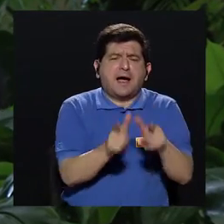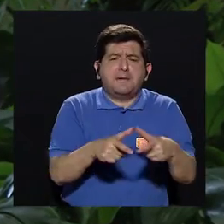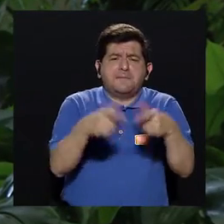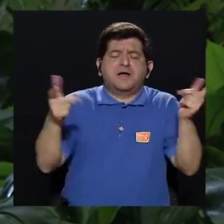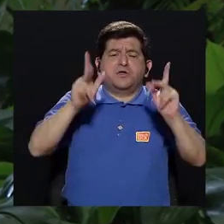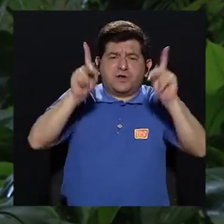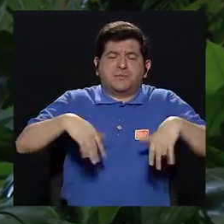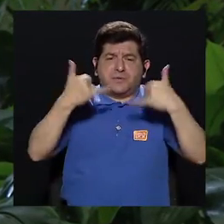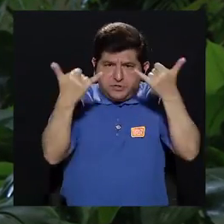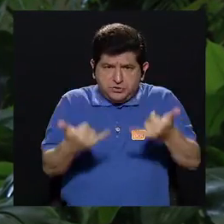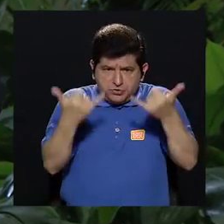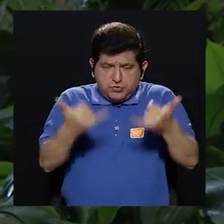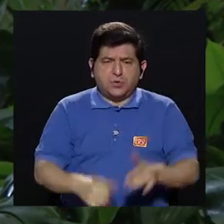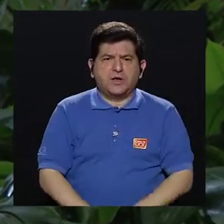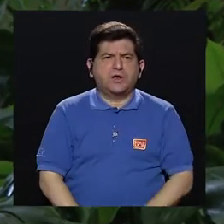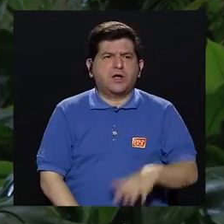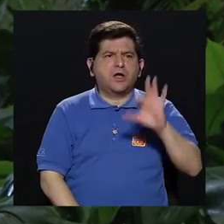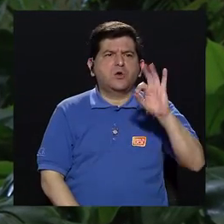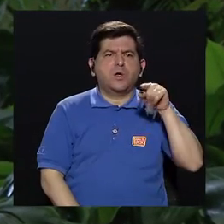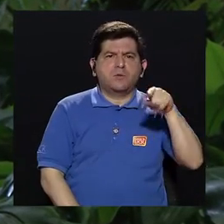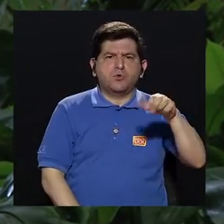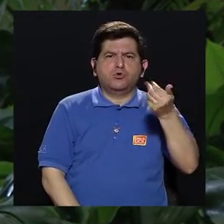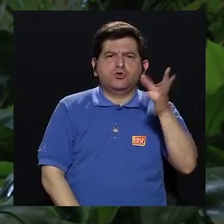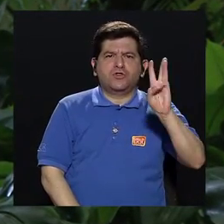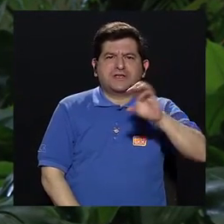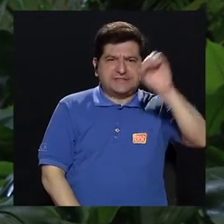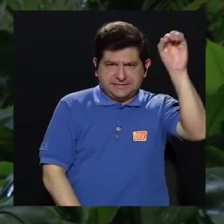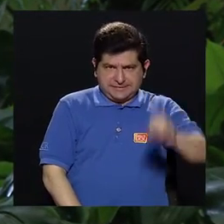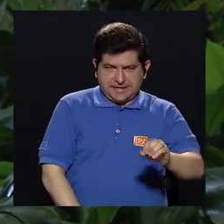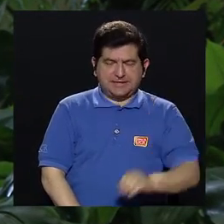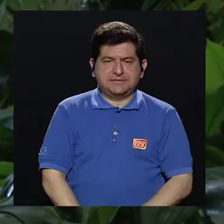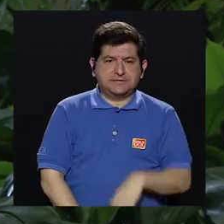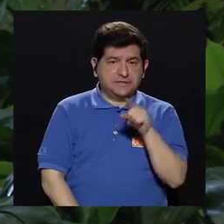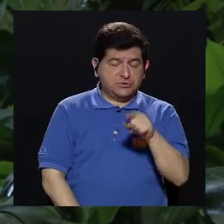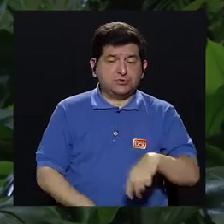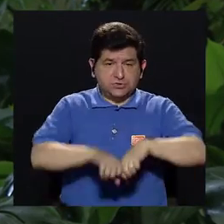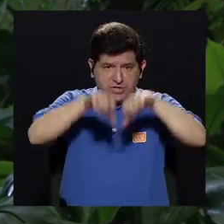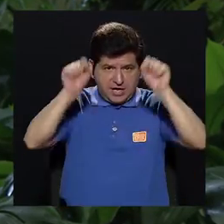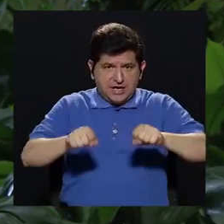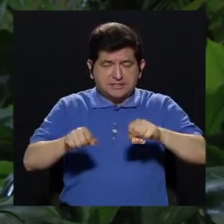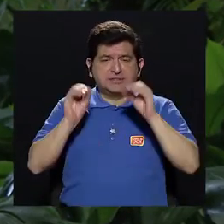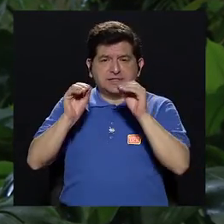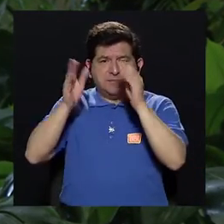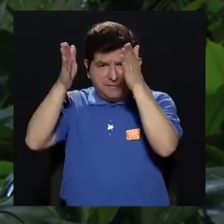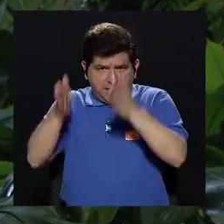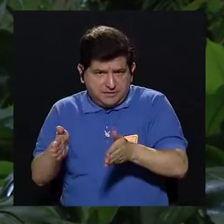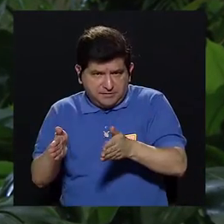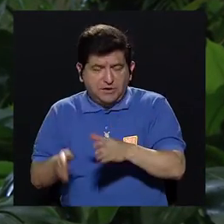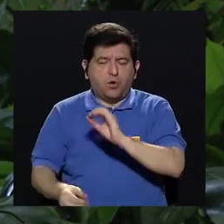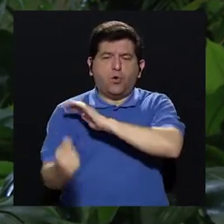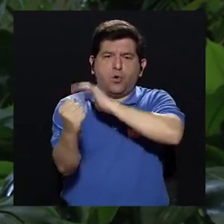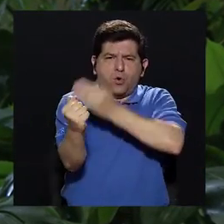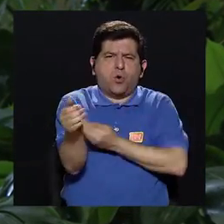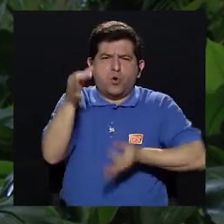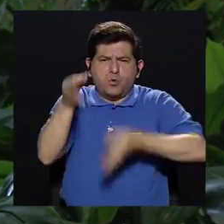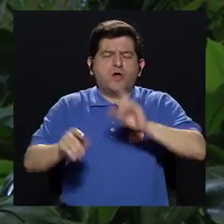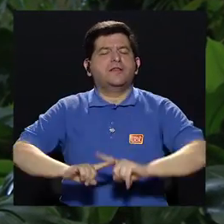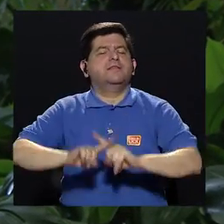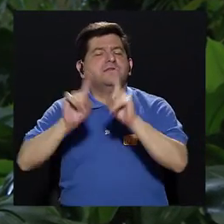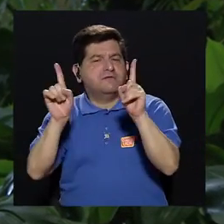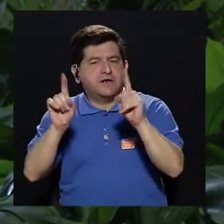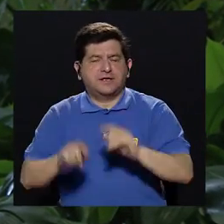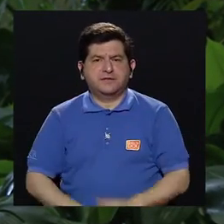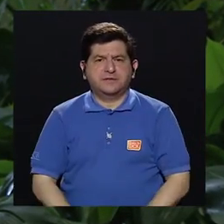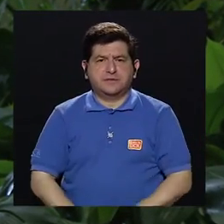para la mayoría de nosotros en este momento, es 9,16%. Si usted está en el régimen del Magisterio, el Poder Judicial es un poco